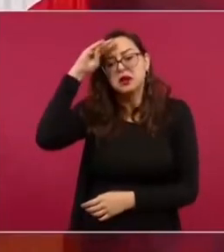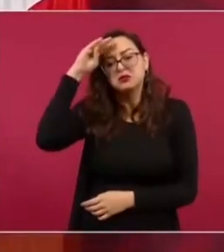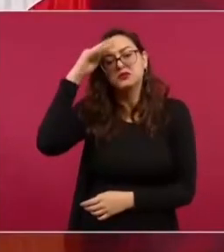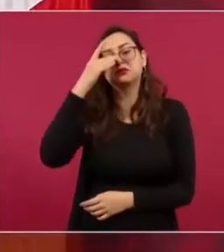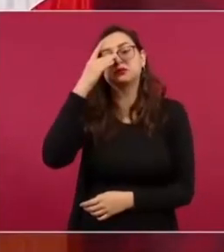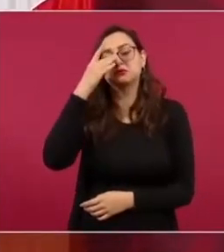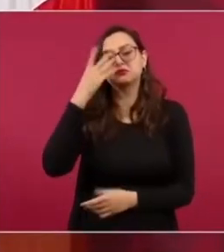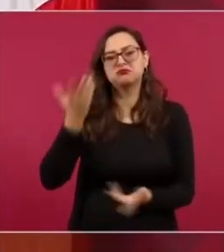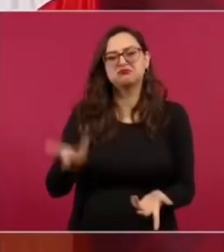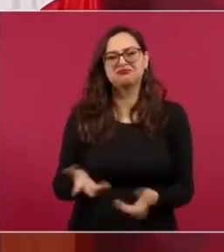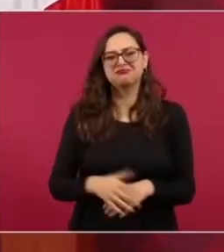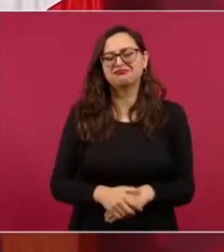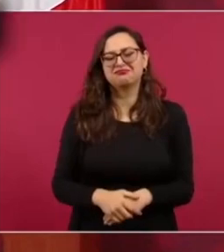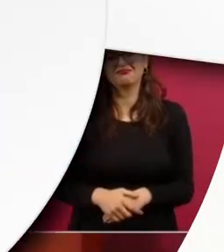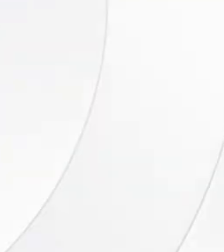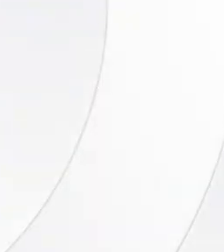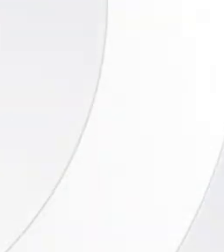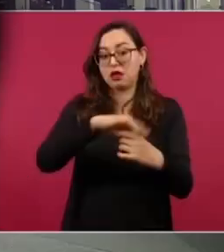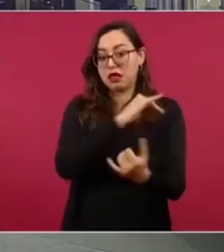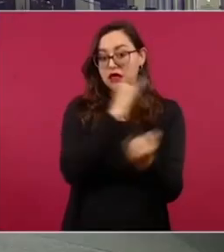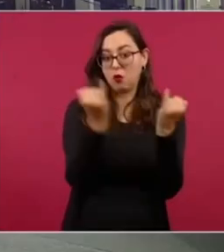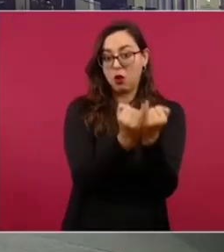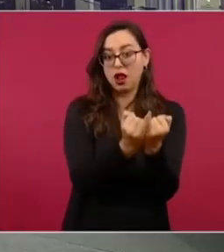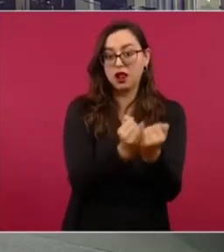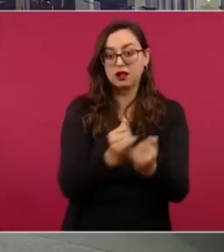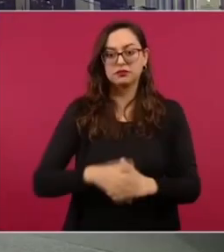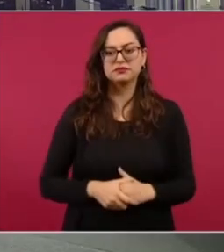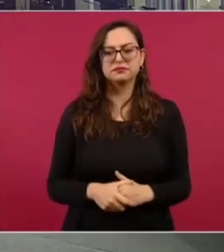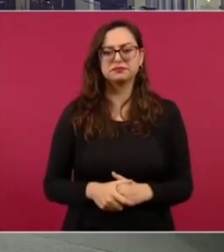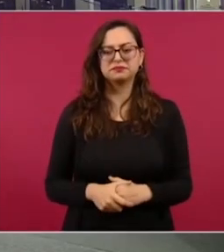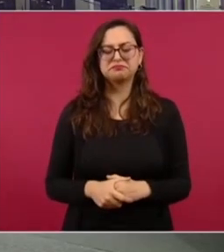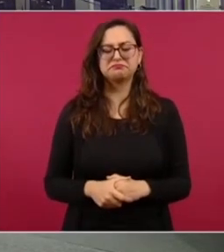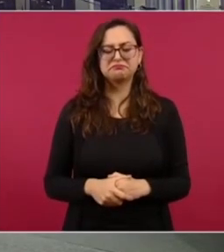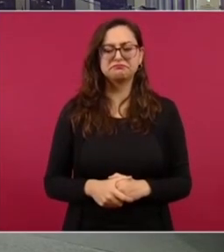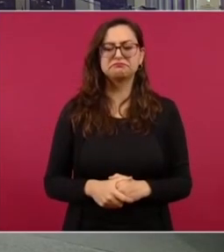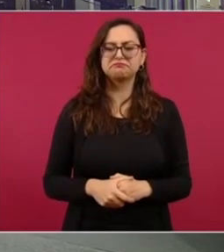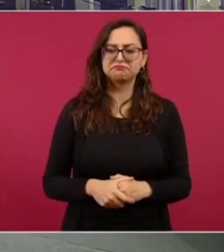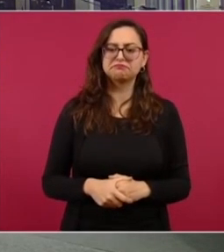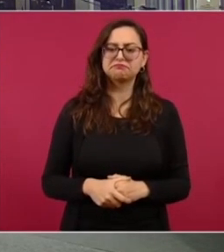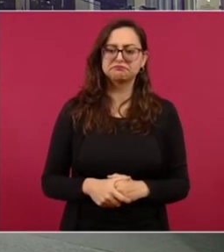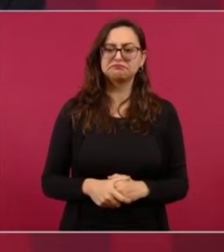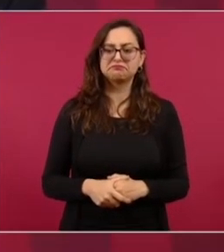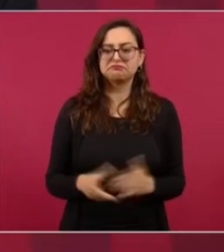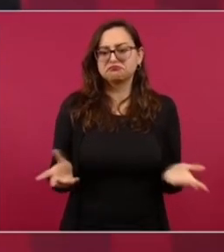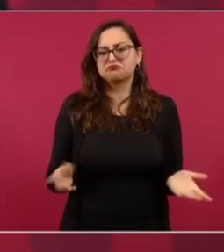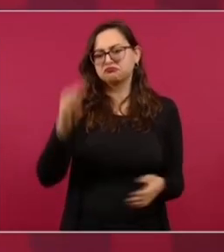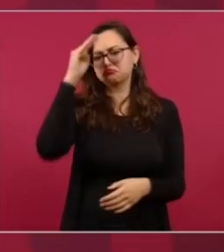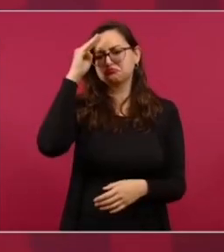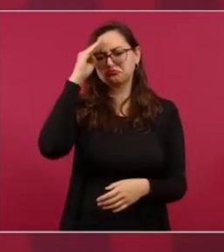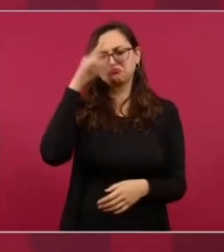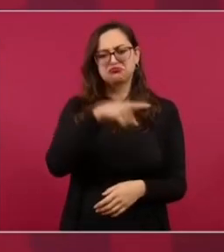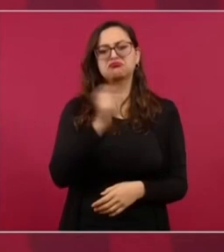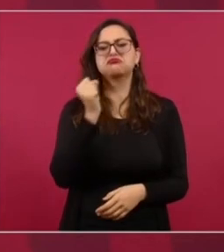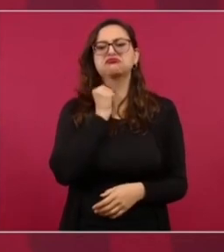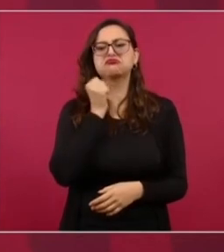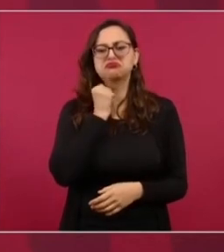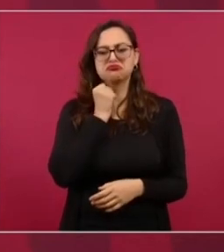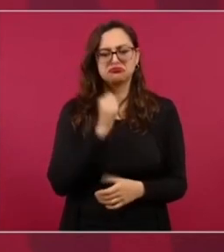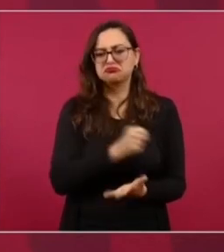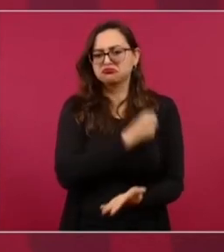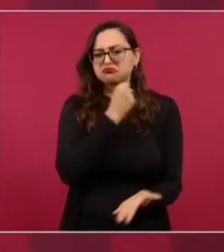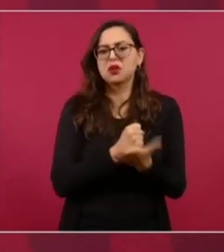se le respete creo que se va a aprobar la